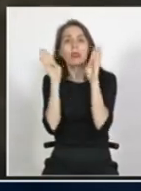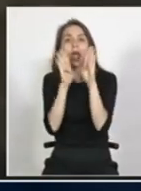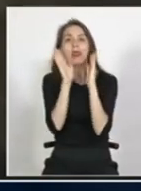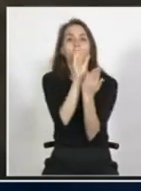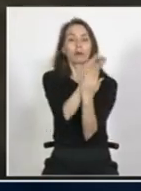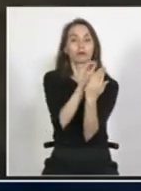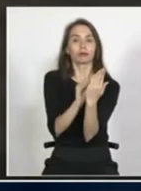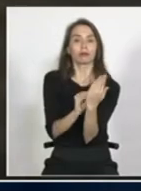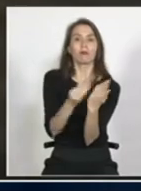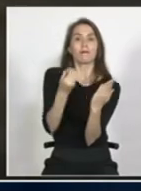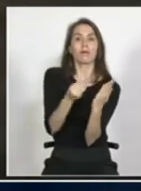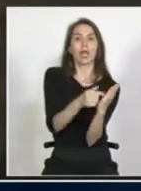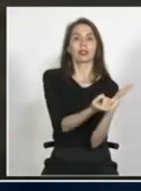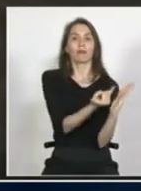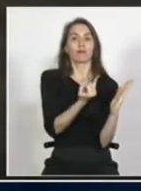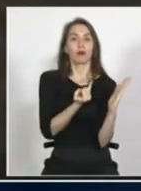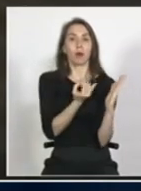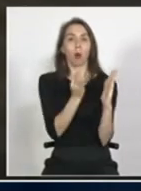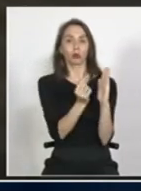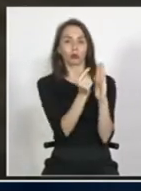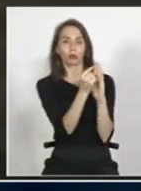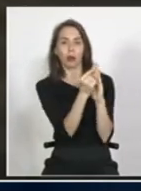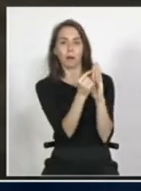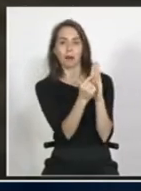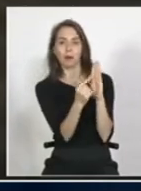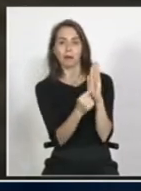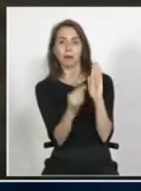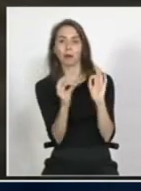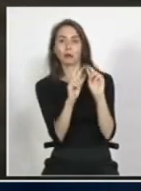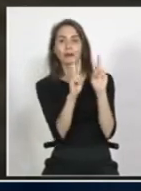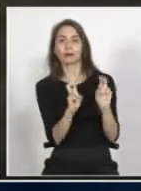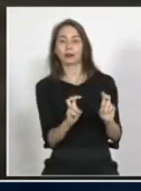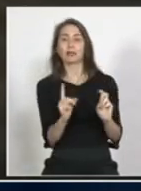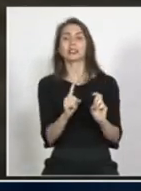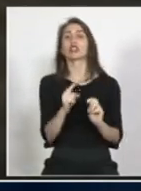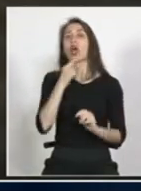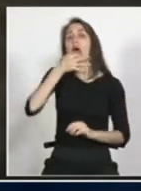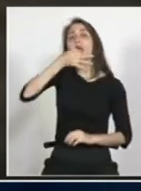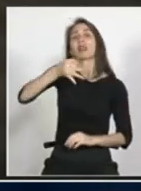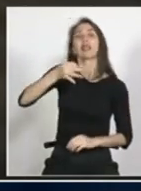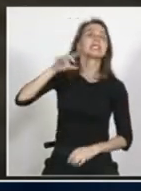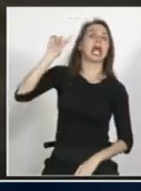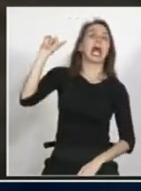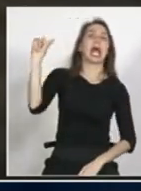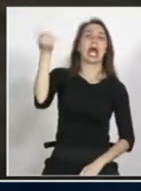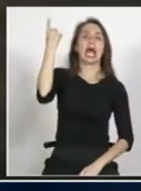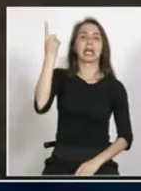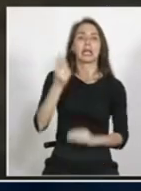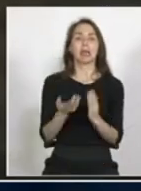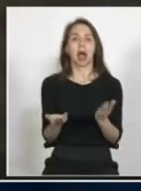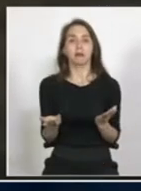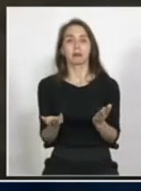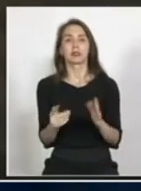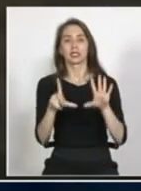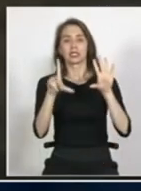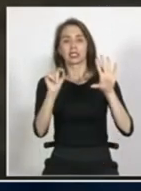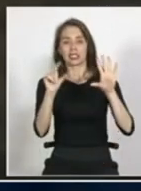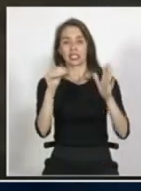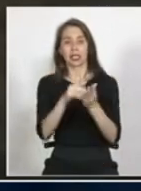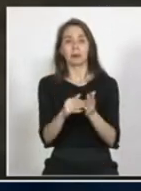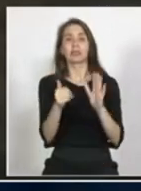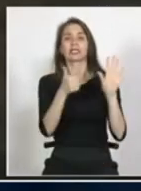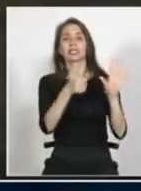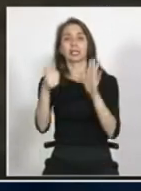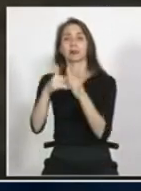eficientes como precisos. Porque si no caemos en una generalización que nos va a costar decir, bueno, de esos 70.000, 66.000